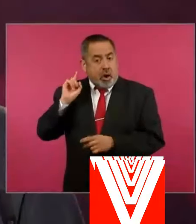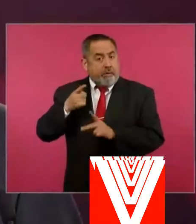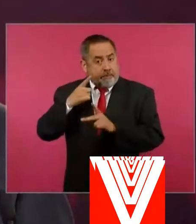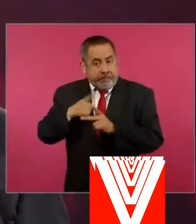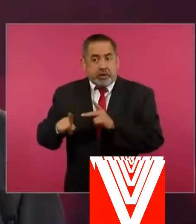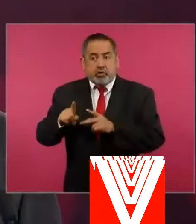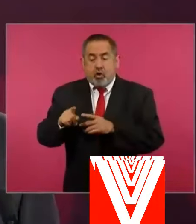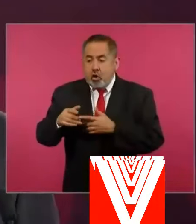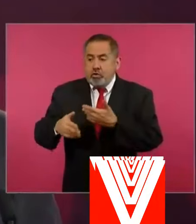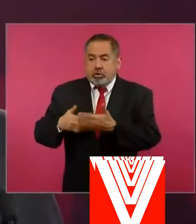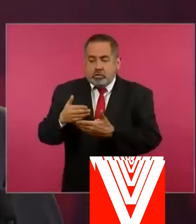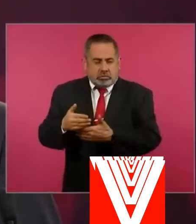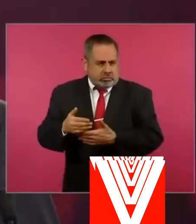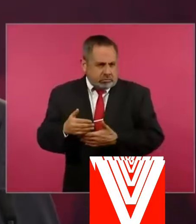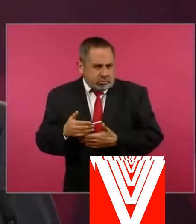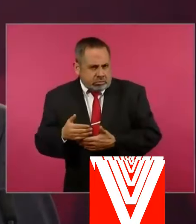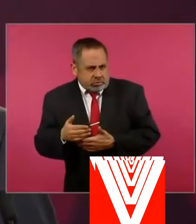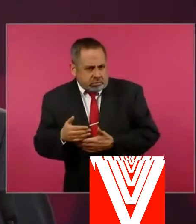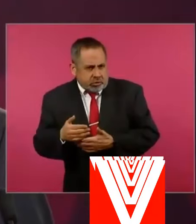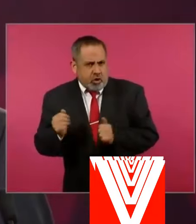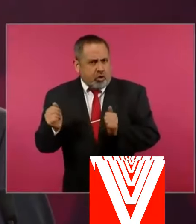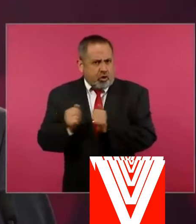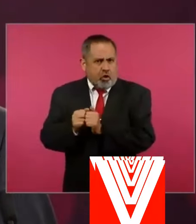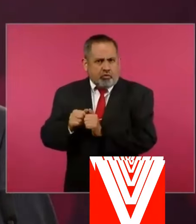ya había vigilancia o no.